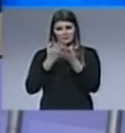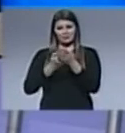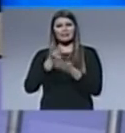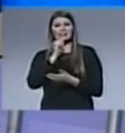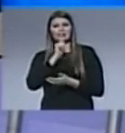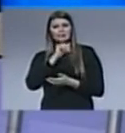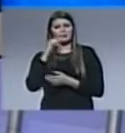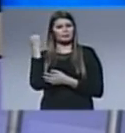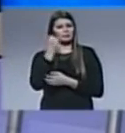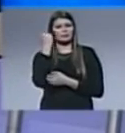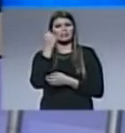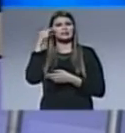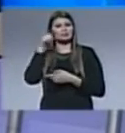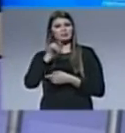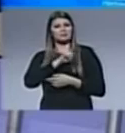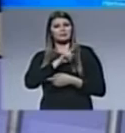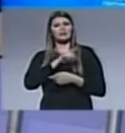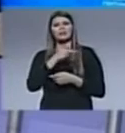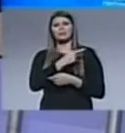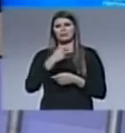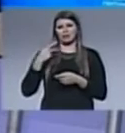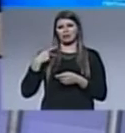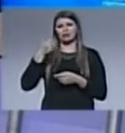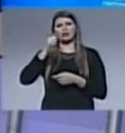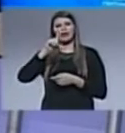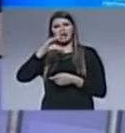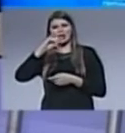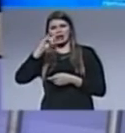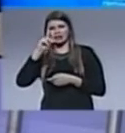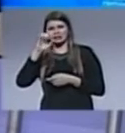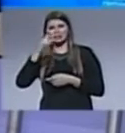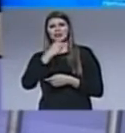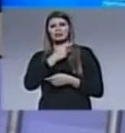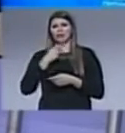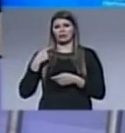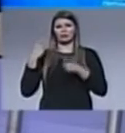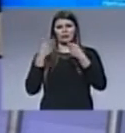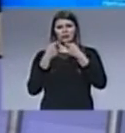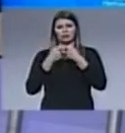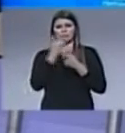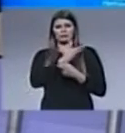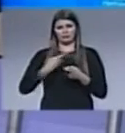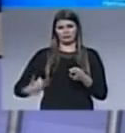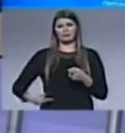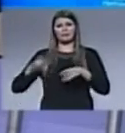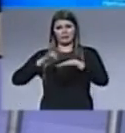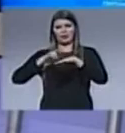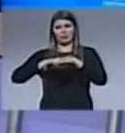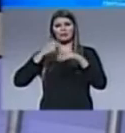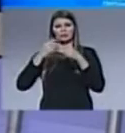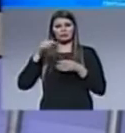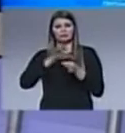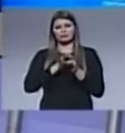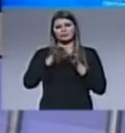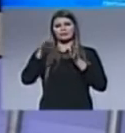testimonio muy impactante. Hablamos del pastor Alciro Hobus, el expresidente de la Asociación de Pastores Evangelicos del Paraguay, con